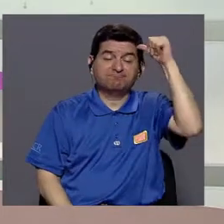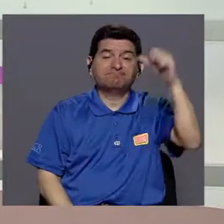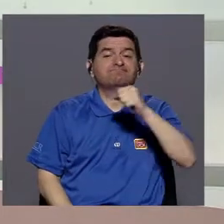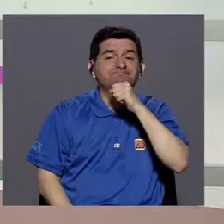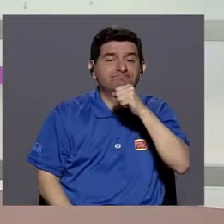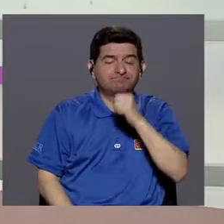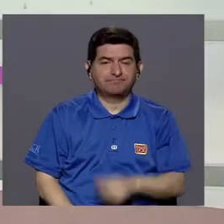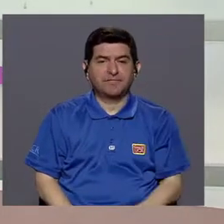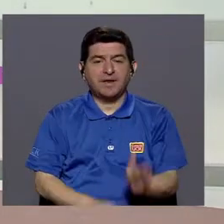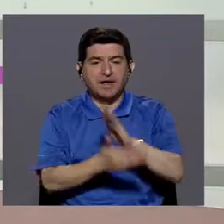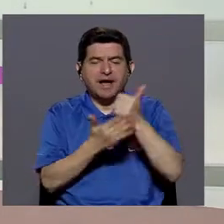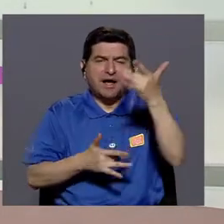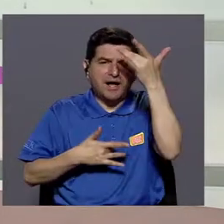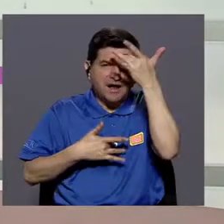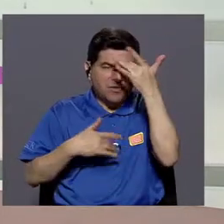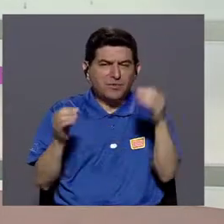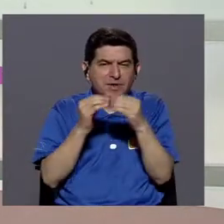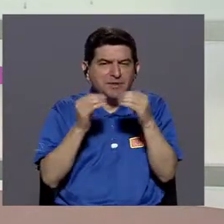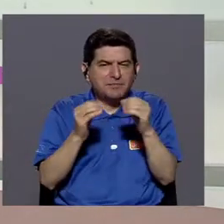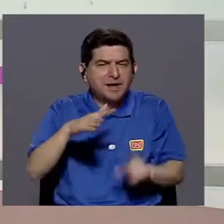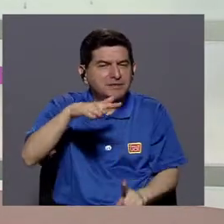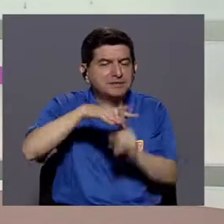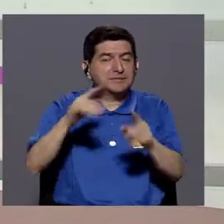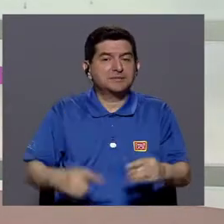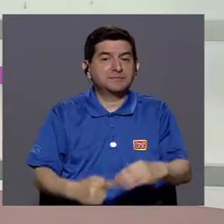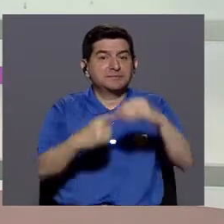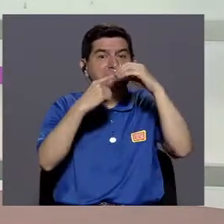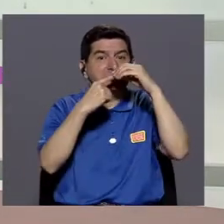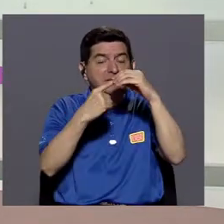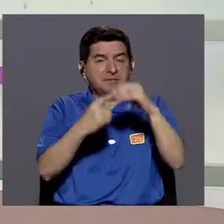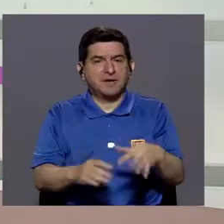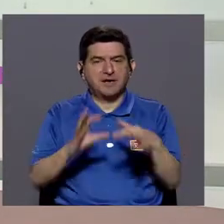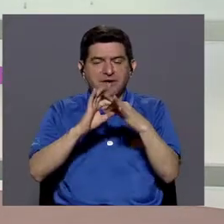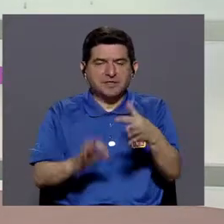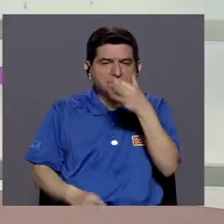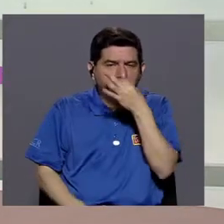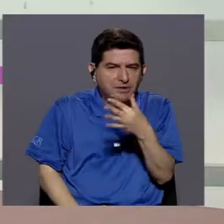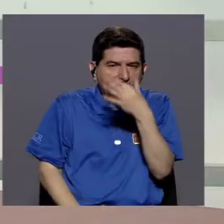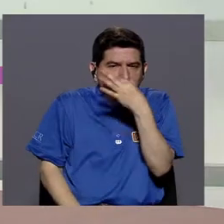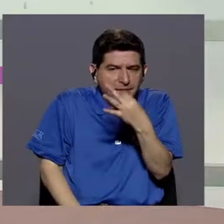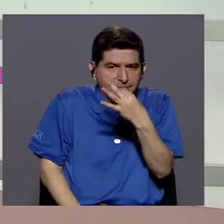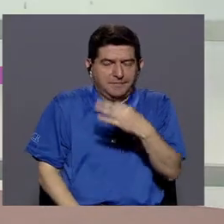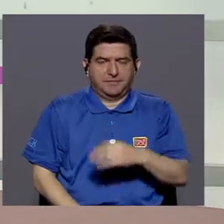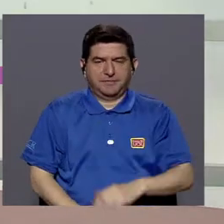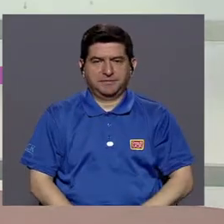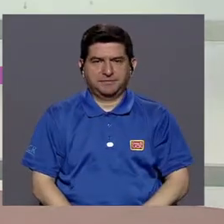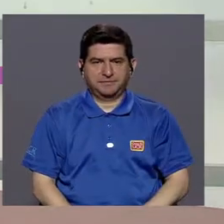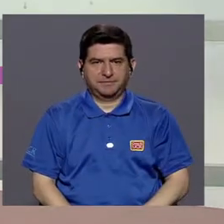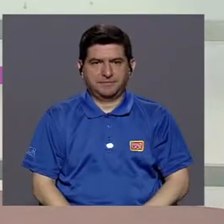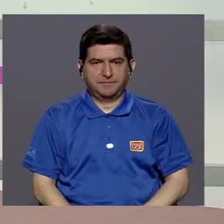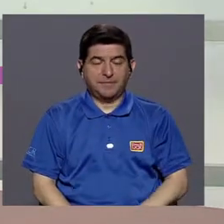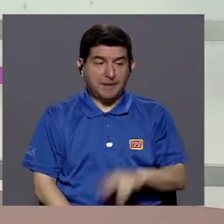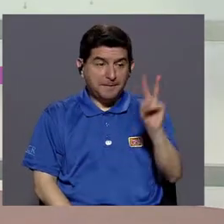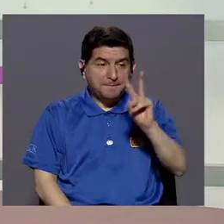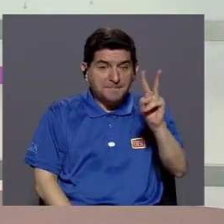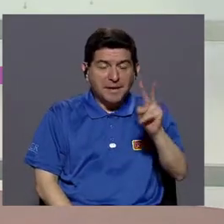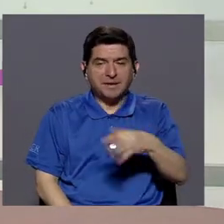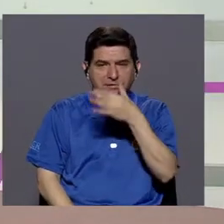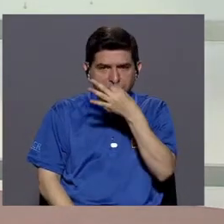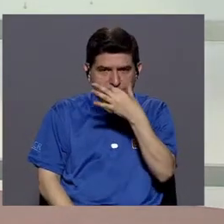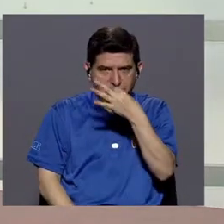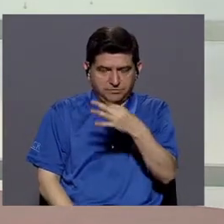de nuestros adultos mayores, donde hay algunas enfermedades que son más prevalentes, principalmente las que tienen que ver con gripe, problemas